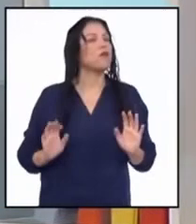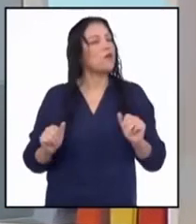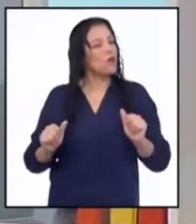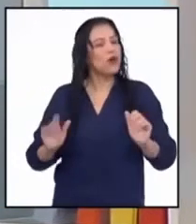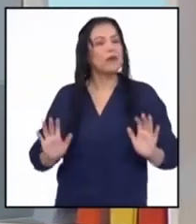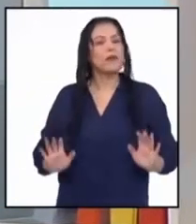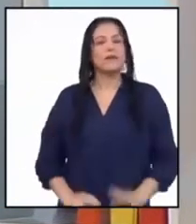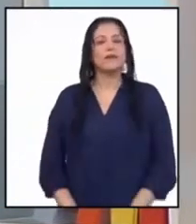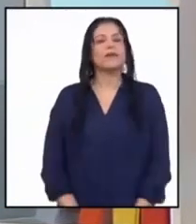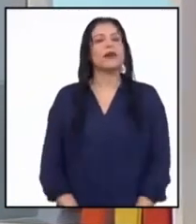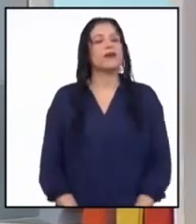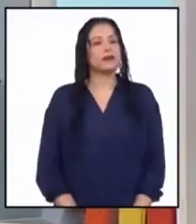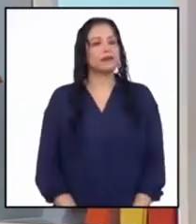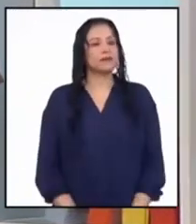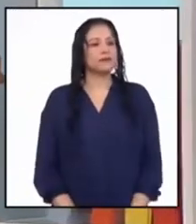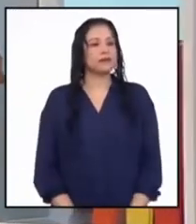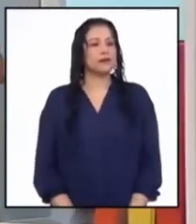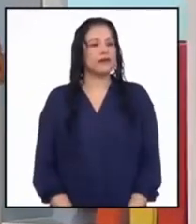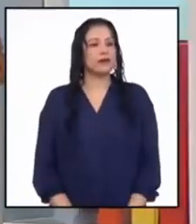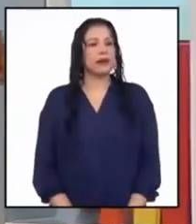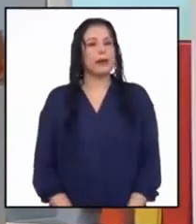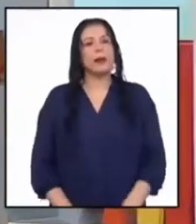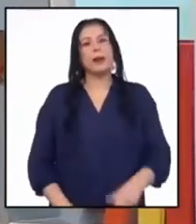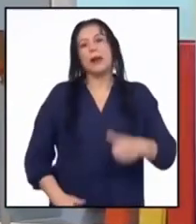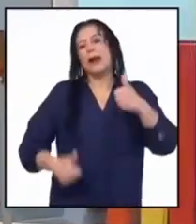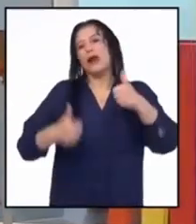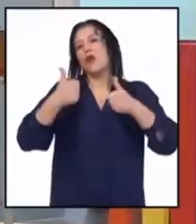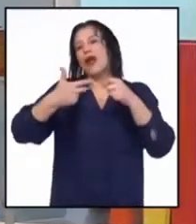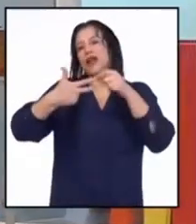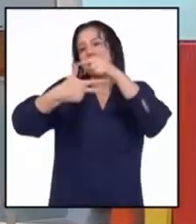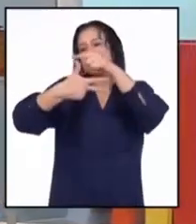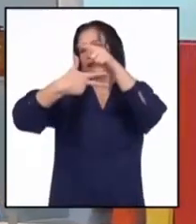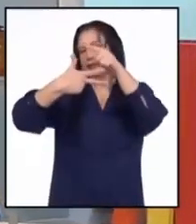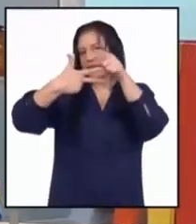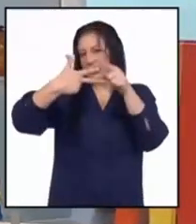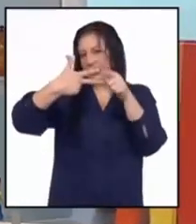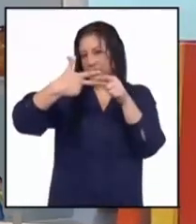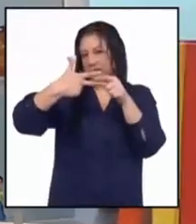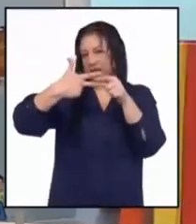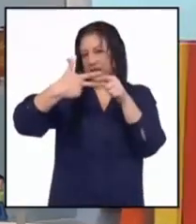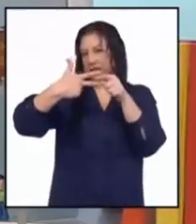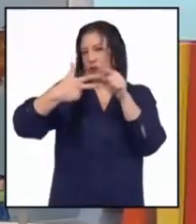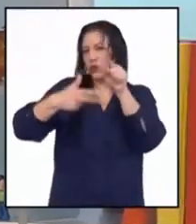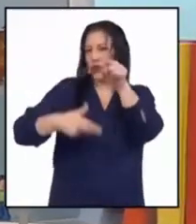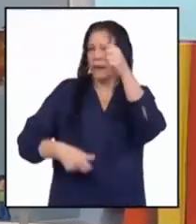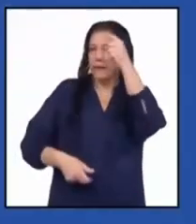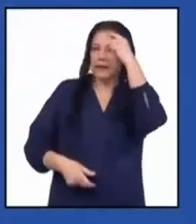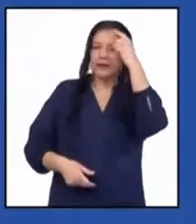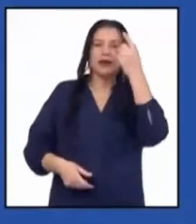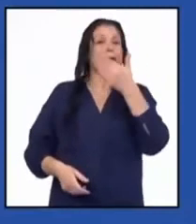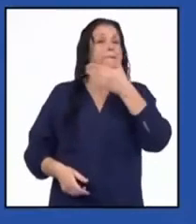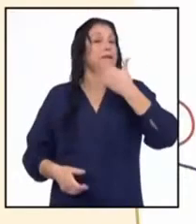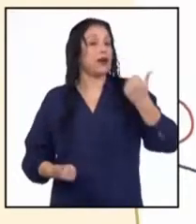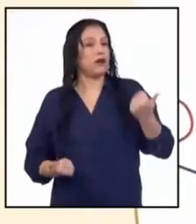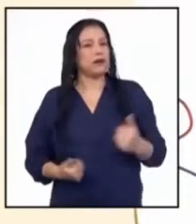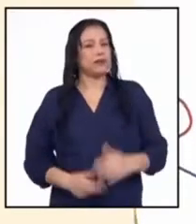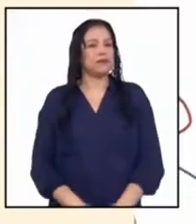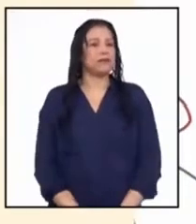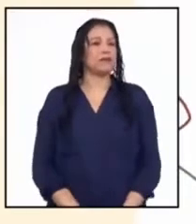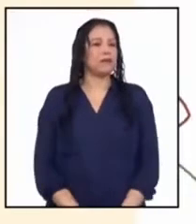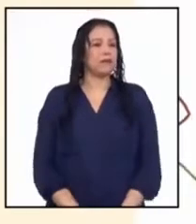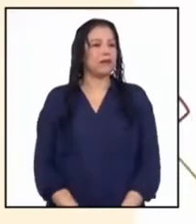Excelente. A ver, ¿cuál de esas tres opciones sería la más adecuada? Veamos.